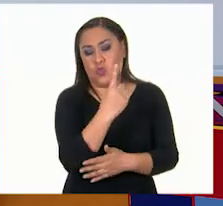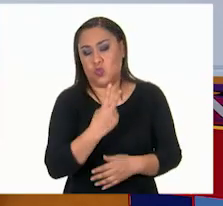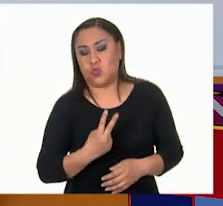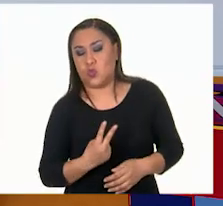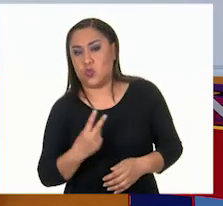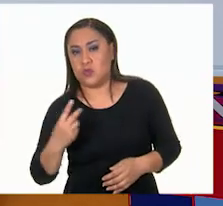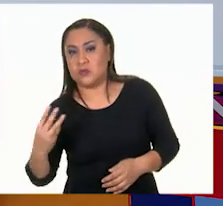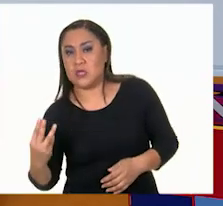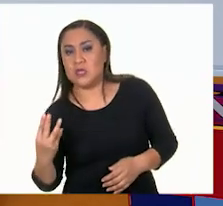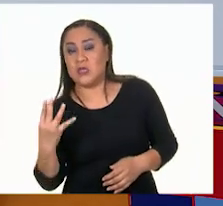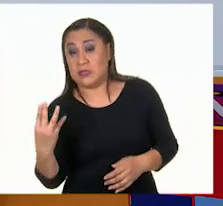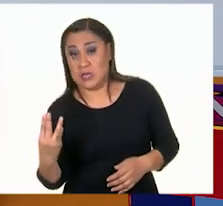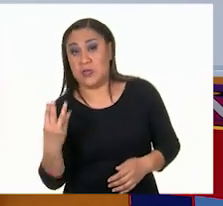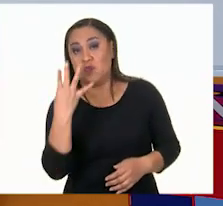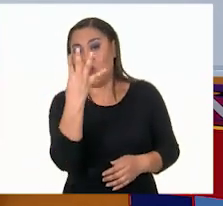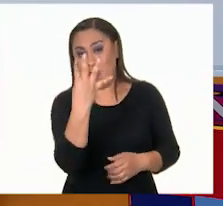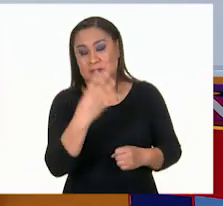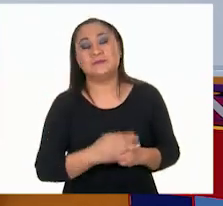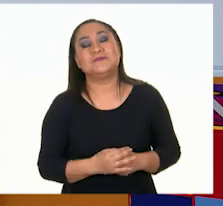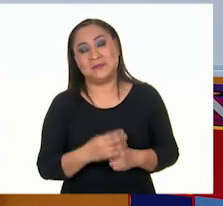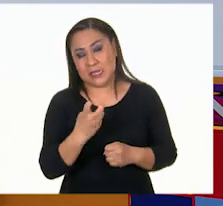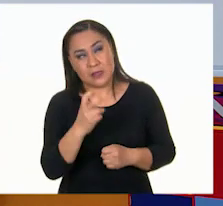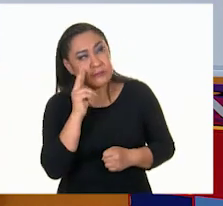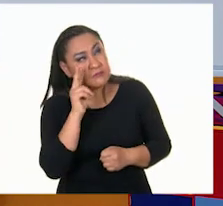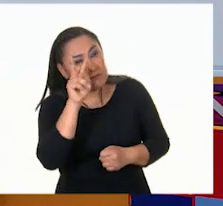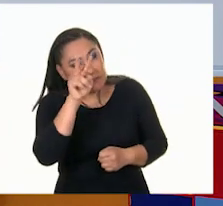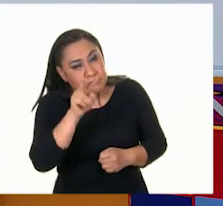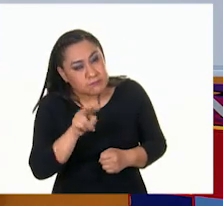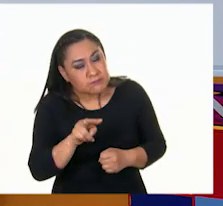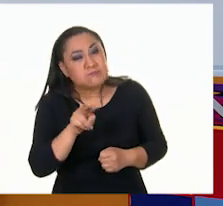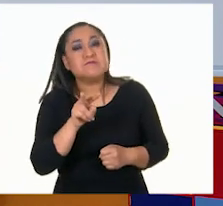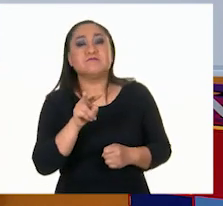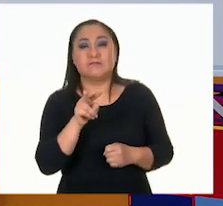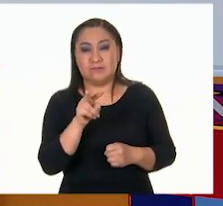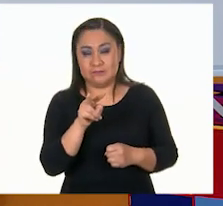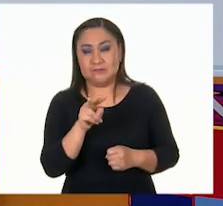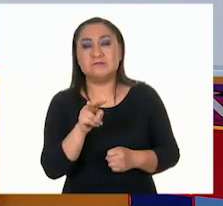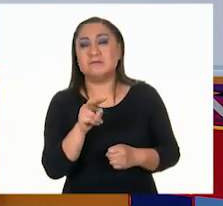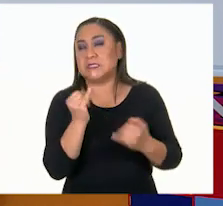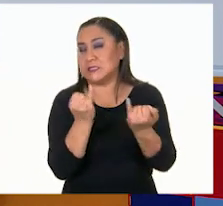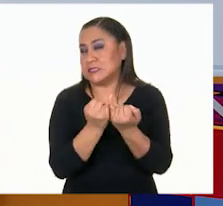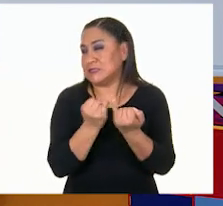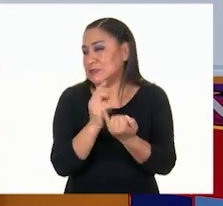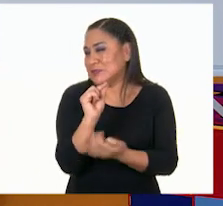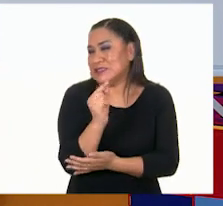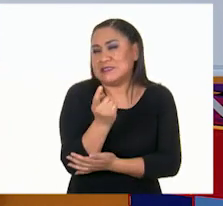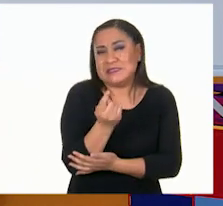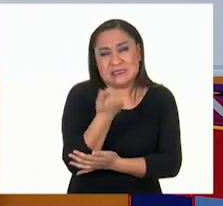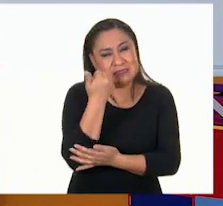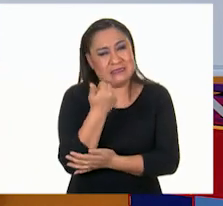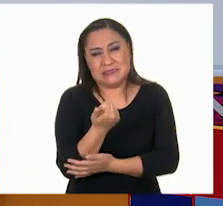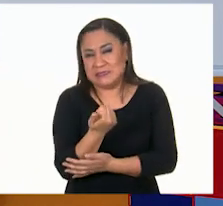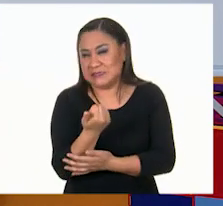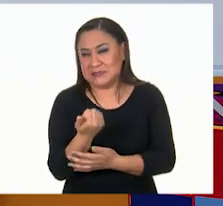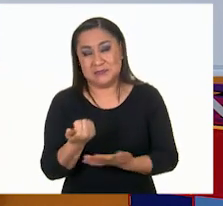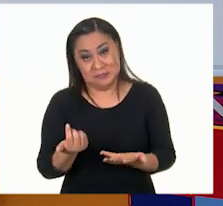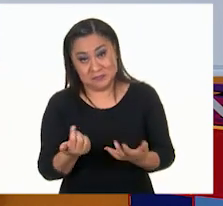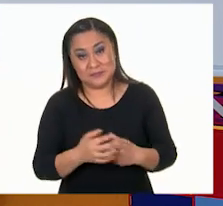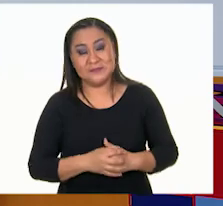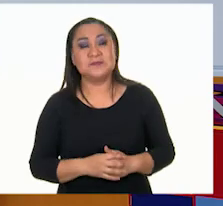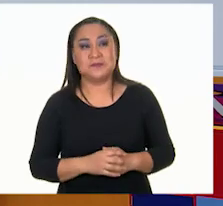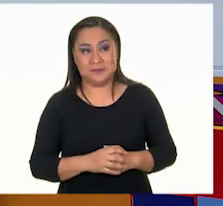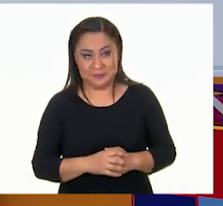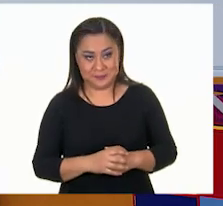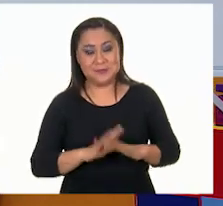aristas o lados. Muy bien. Por eso sus características son muy parecidas o iguales. Muy bien.